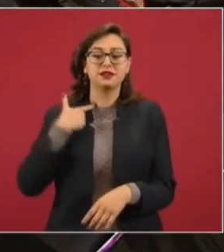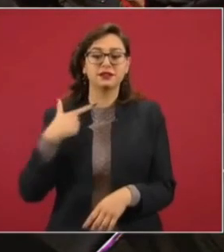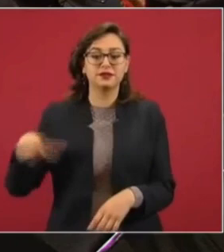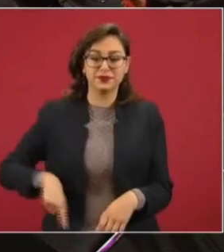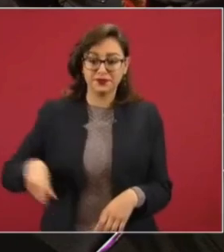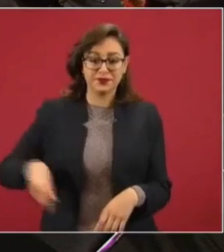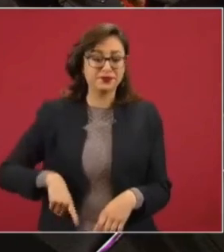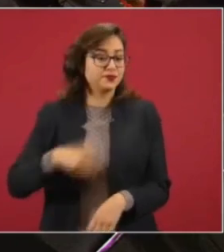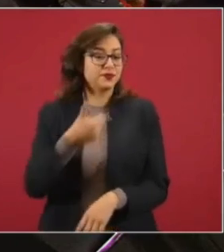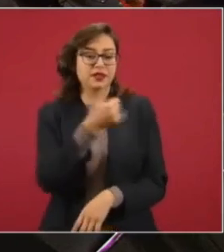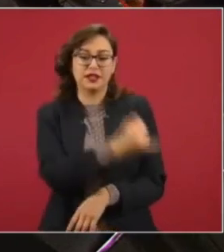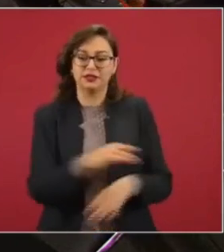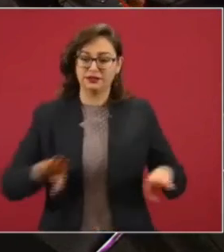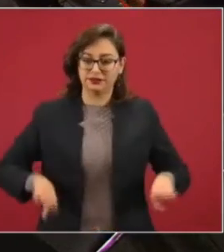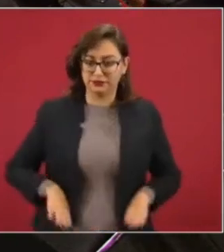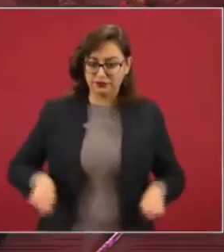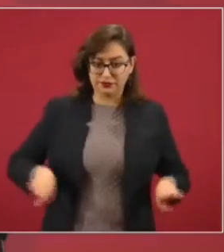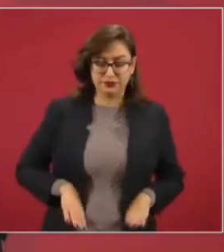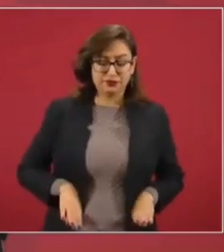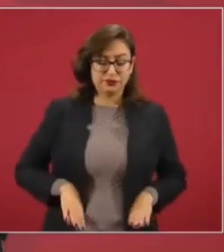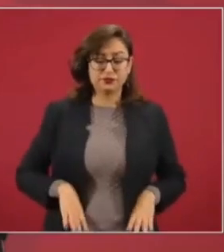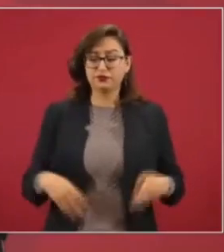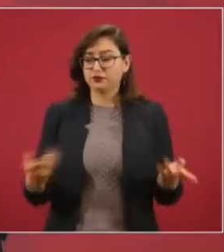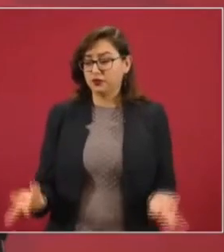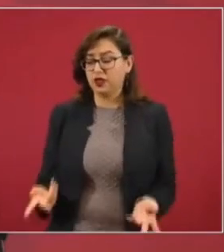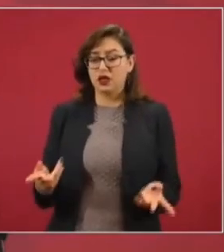También cuando les conviene, son estatistas.